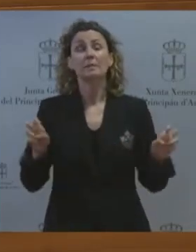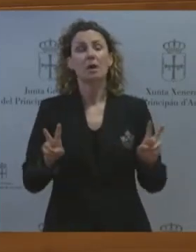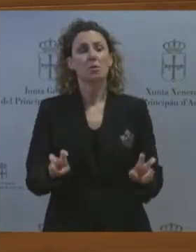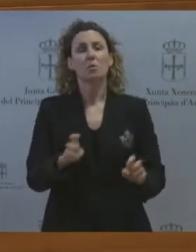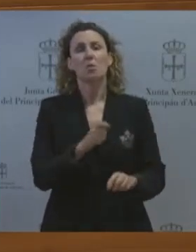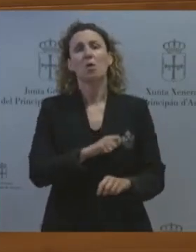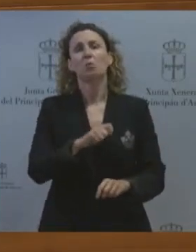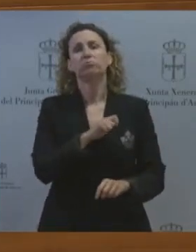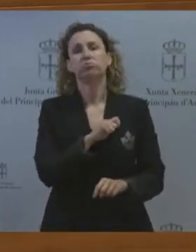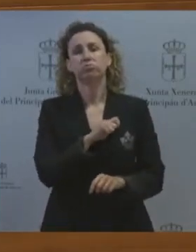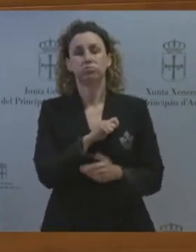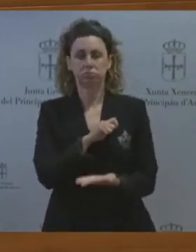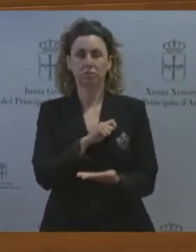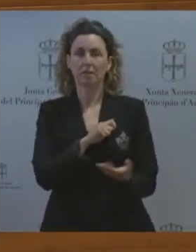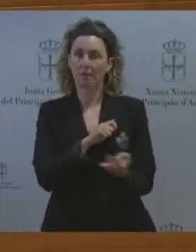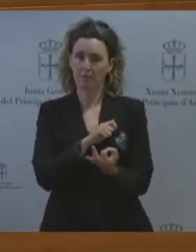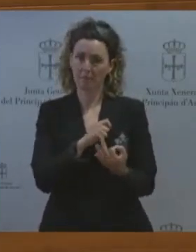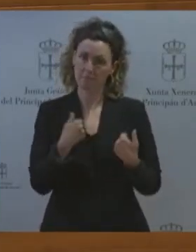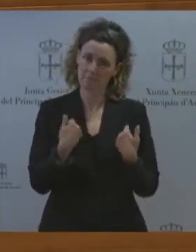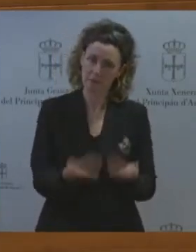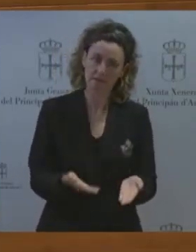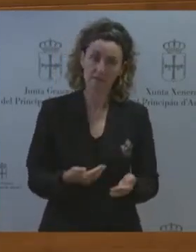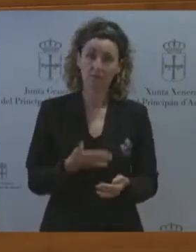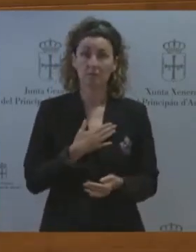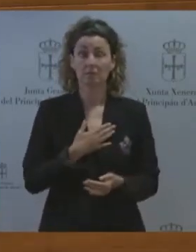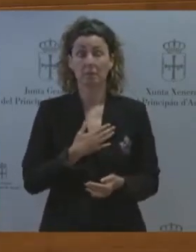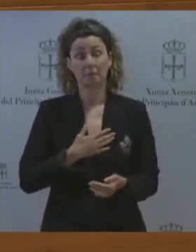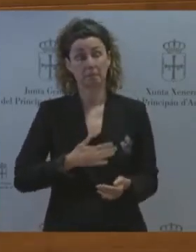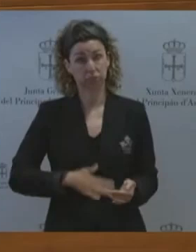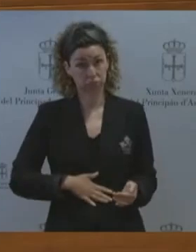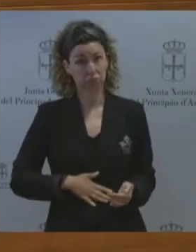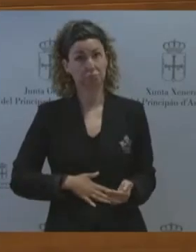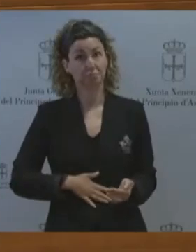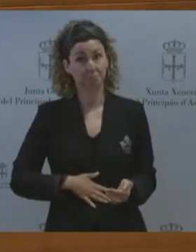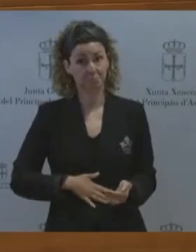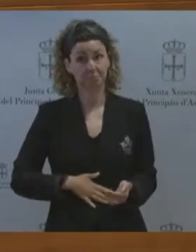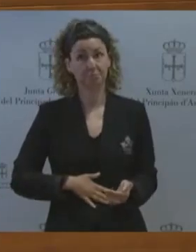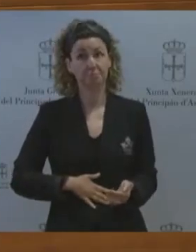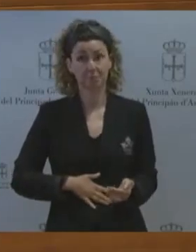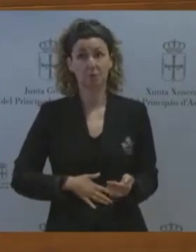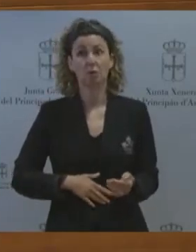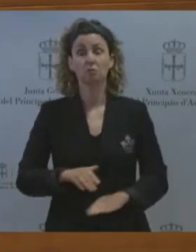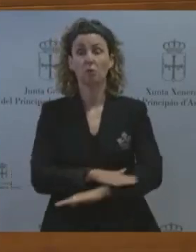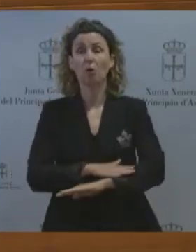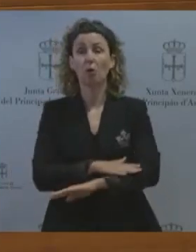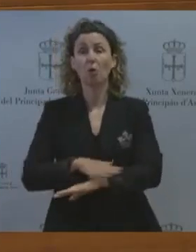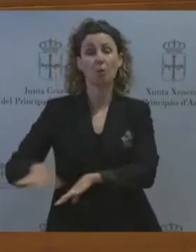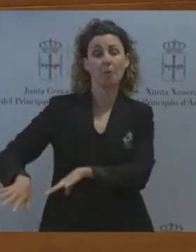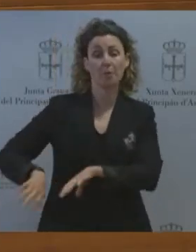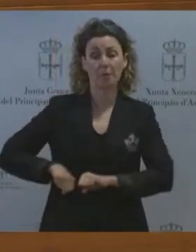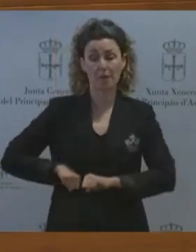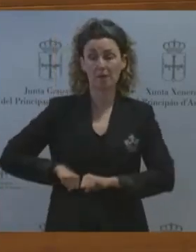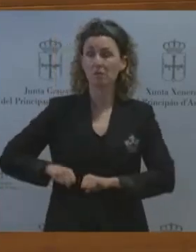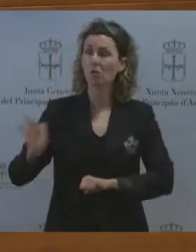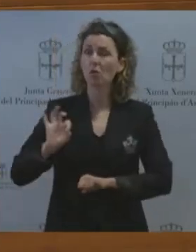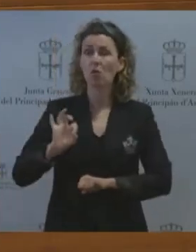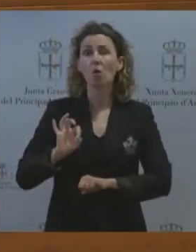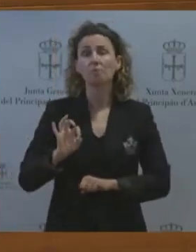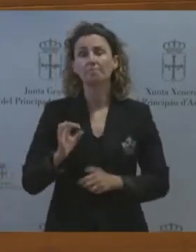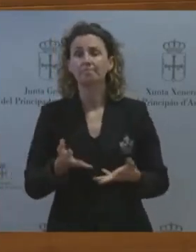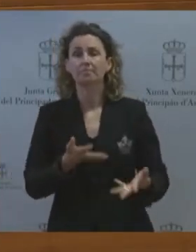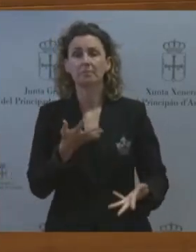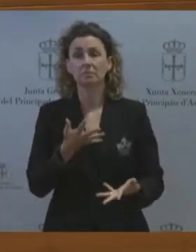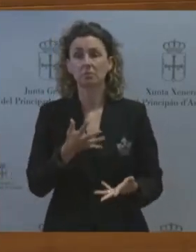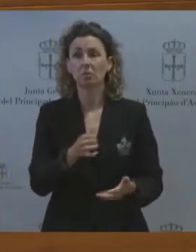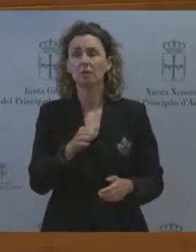menos mal que la financiación autonómica se va a discutir con un gobierno que no va a estar sujeto a ataduras del independentismo catalán y nacionalismo